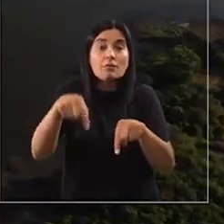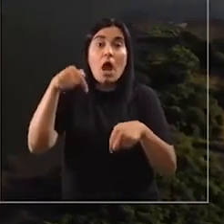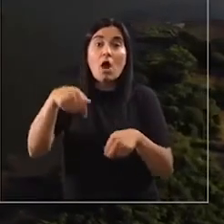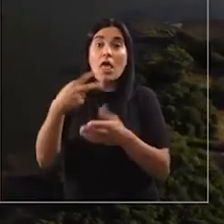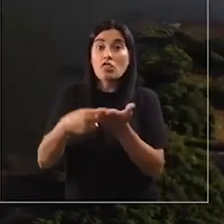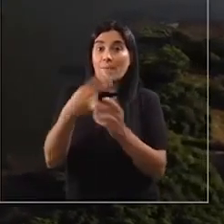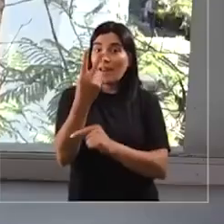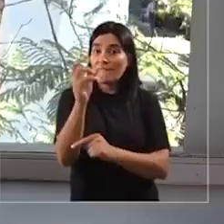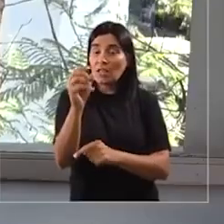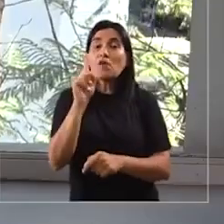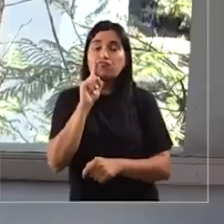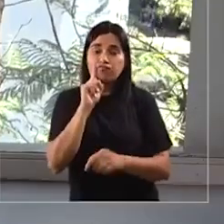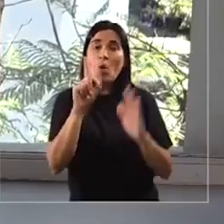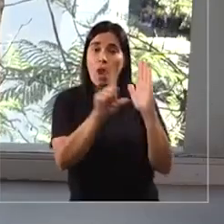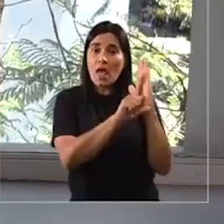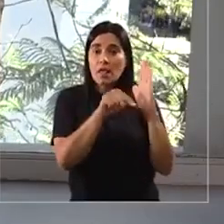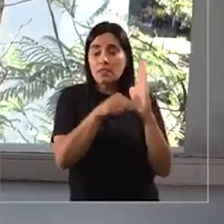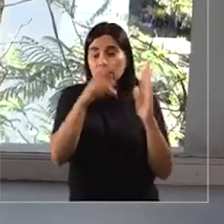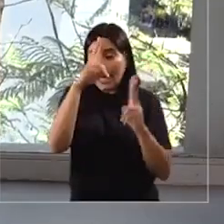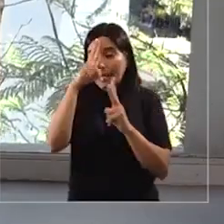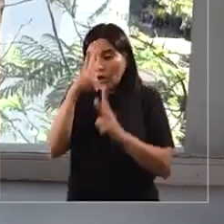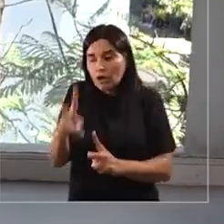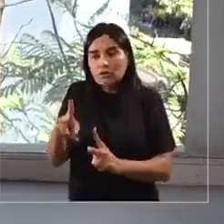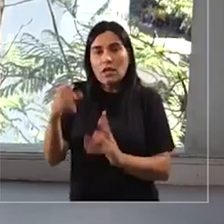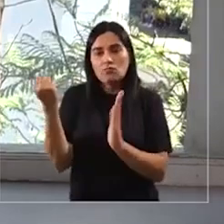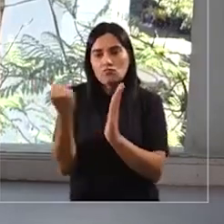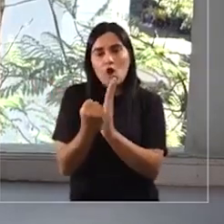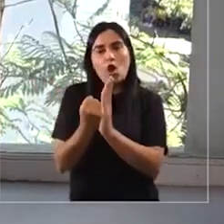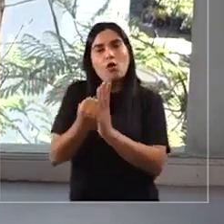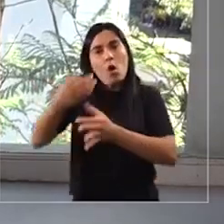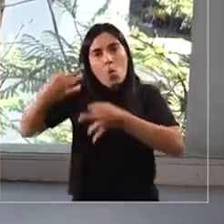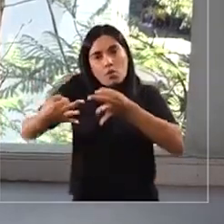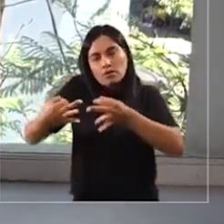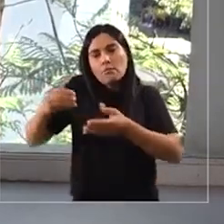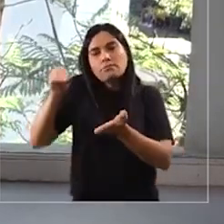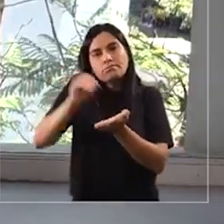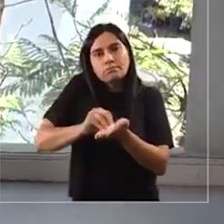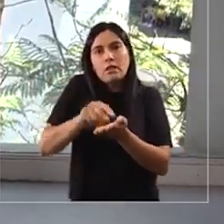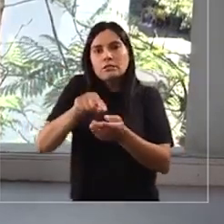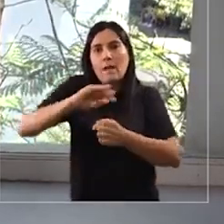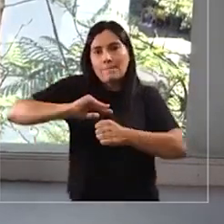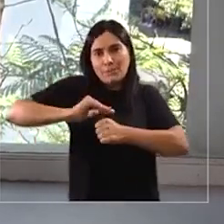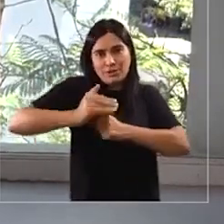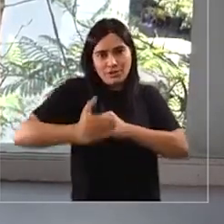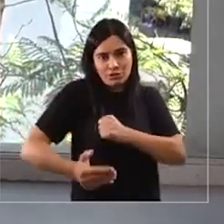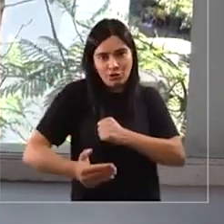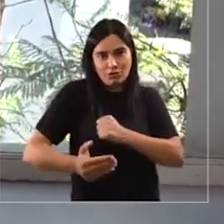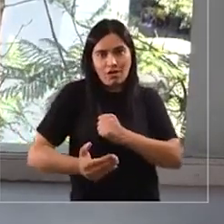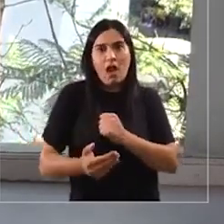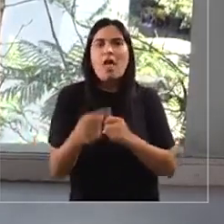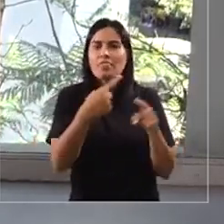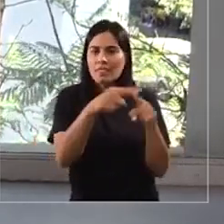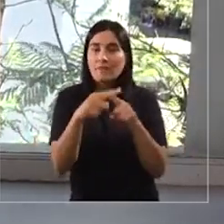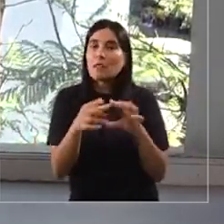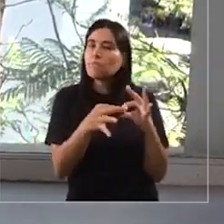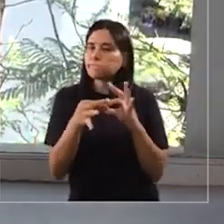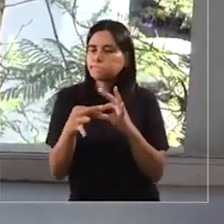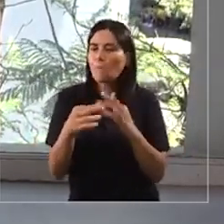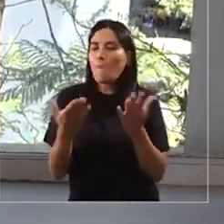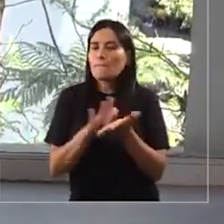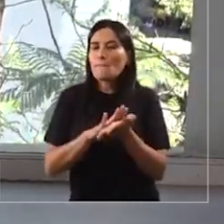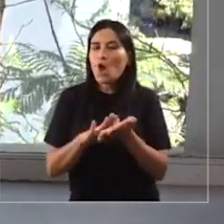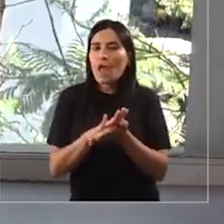hay una ley que permite reconocer estos humedales urbanos y otorgarles una calificación jurídica que permite aumentar su protección. Tiene distintas